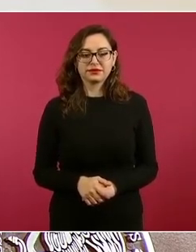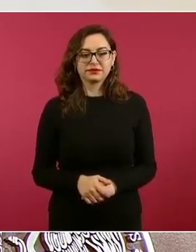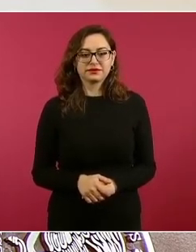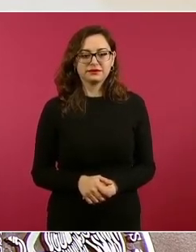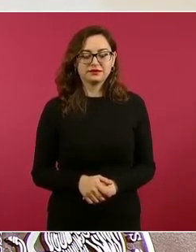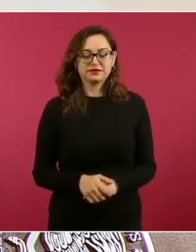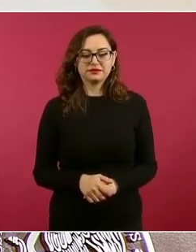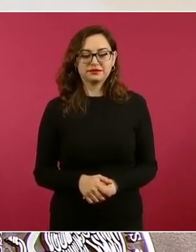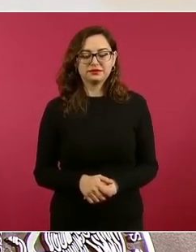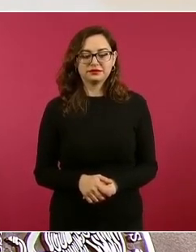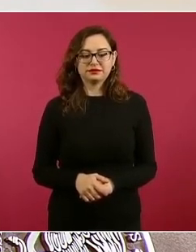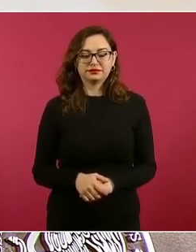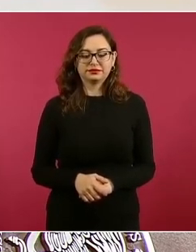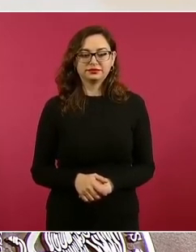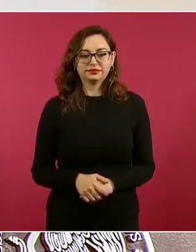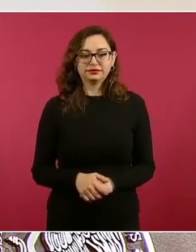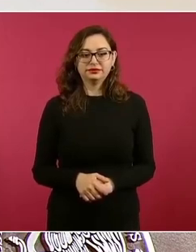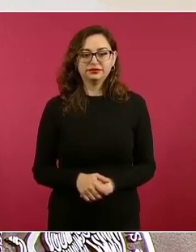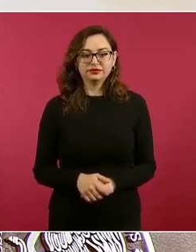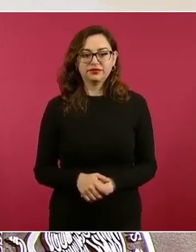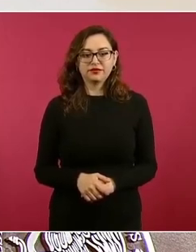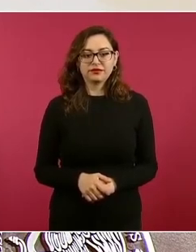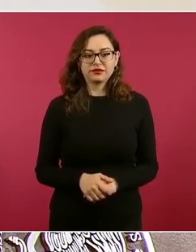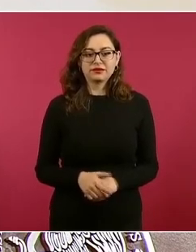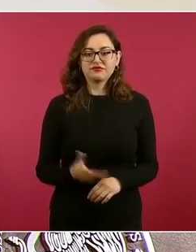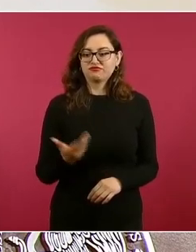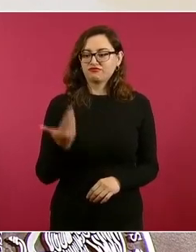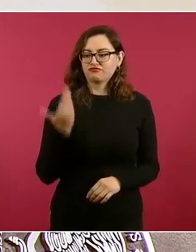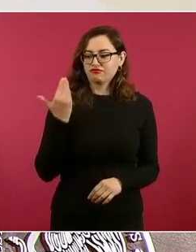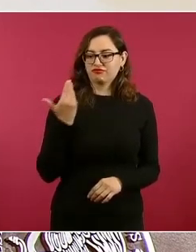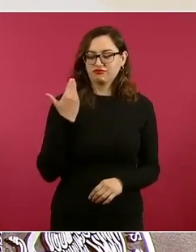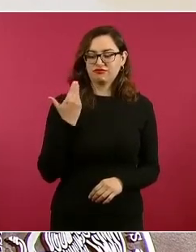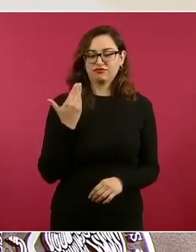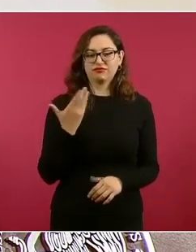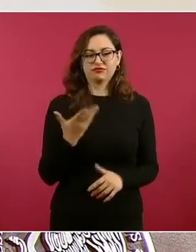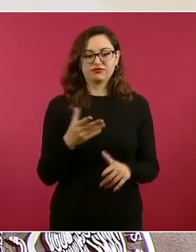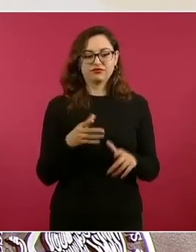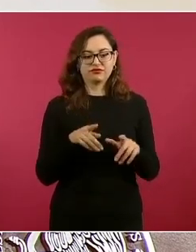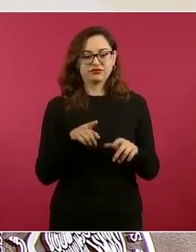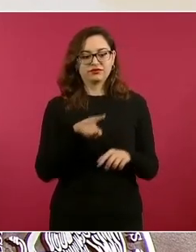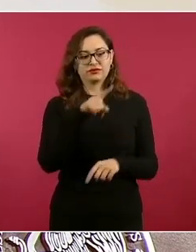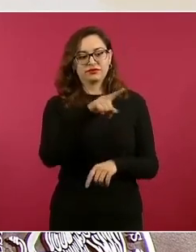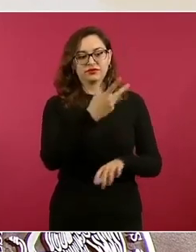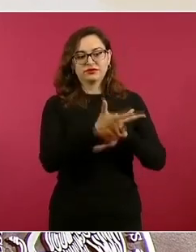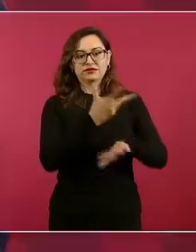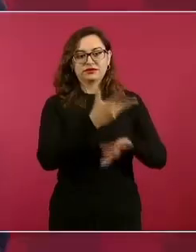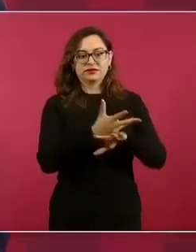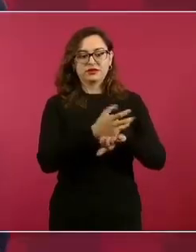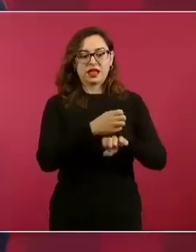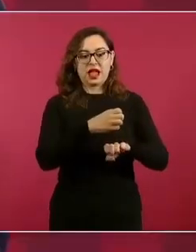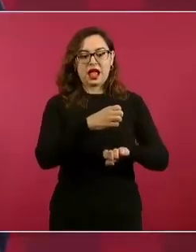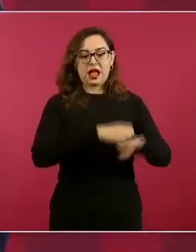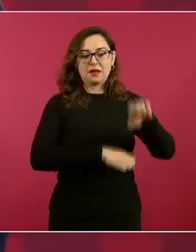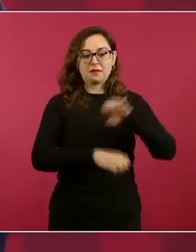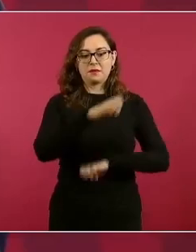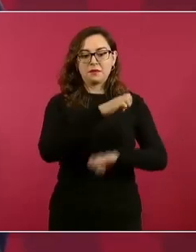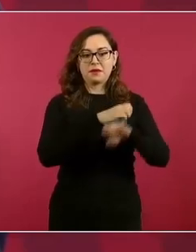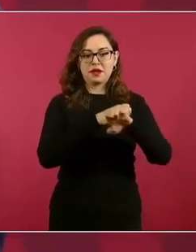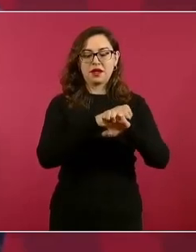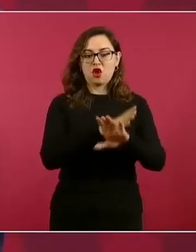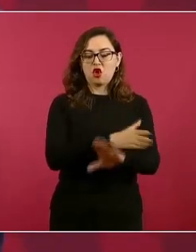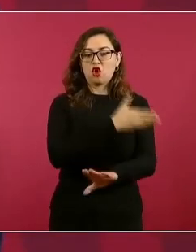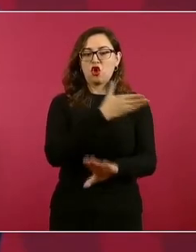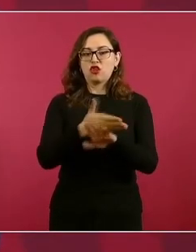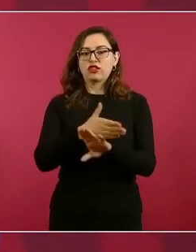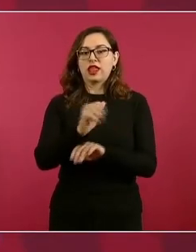los supuestos reportes de la Embajada de Estados Unidos en contra de América o Villarreal,